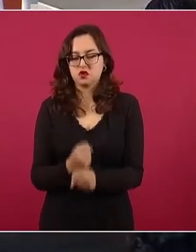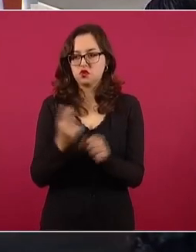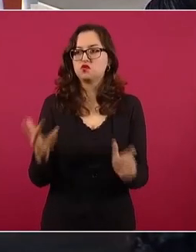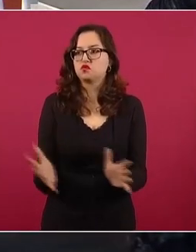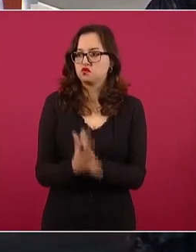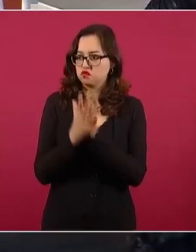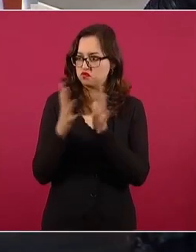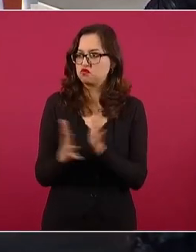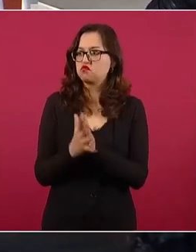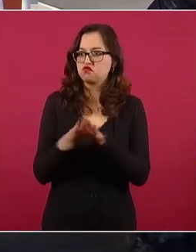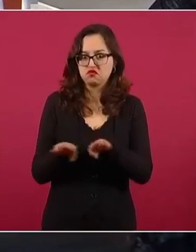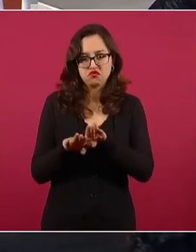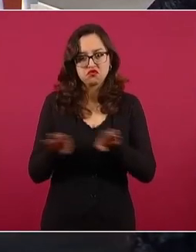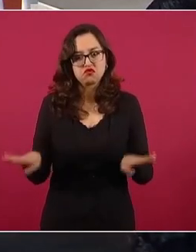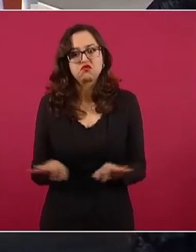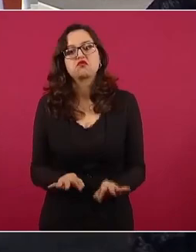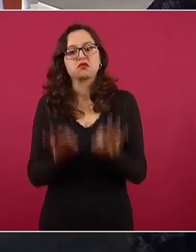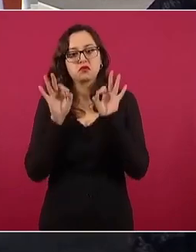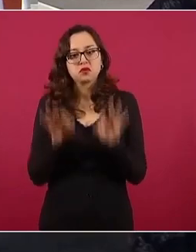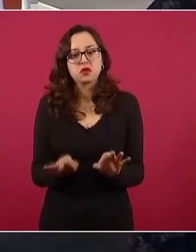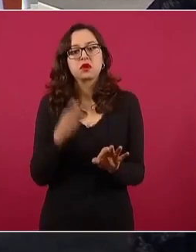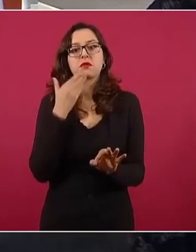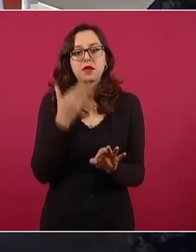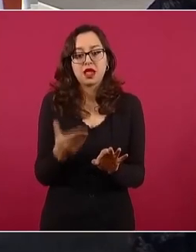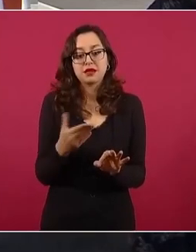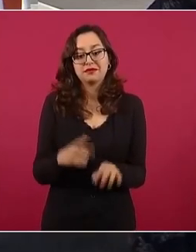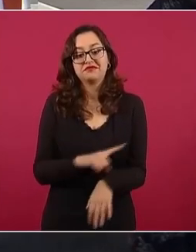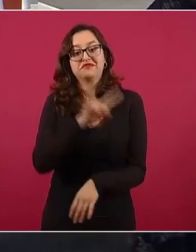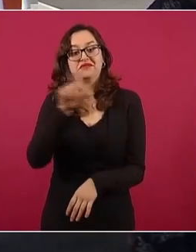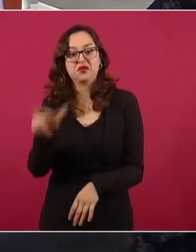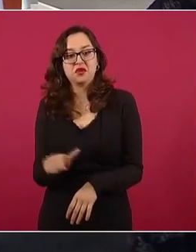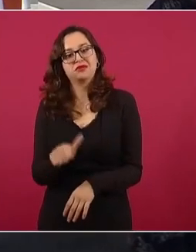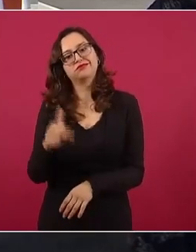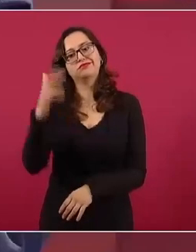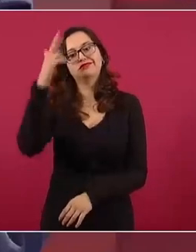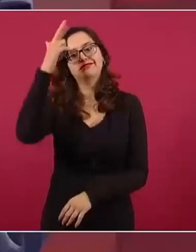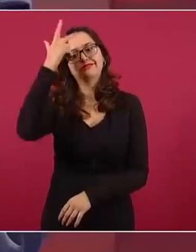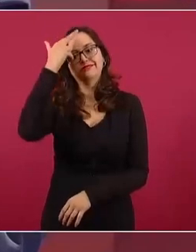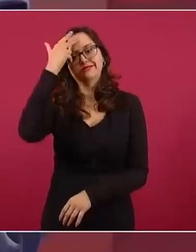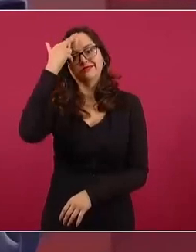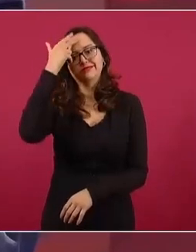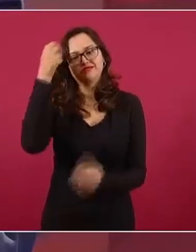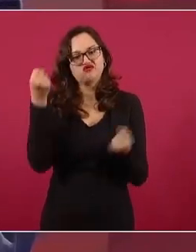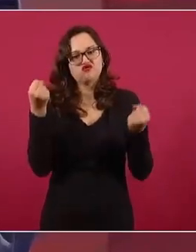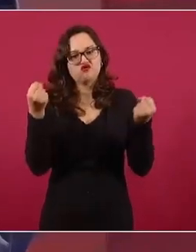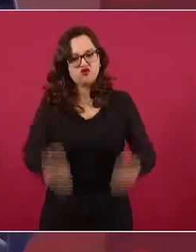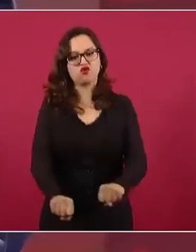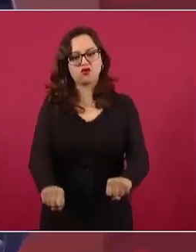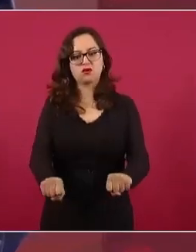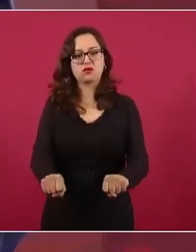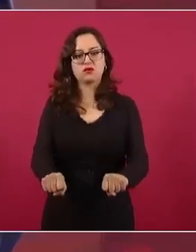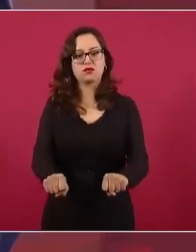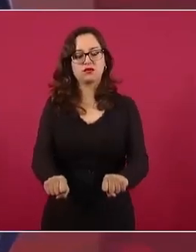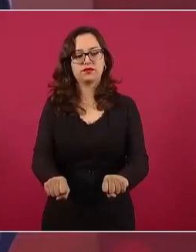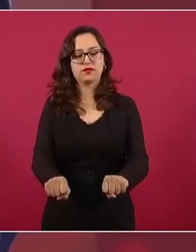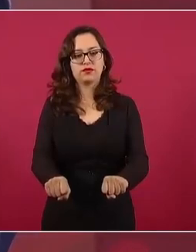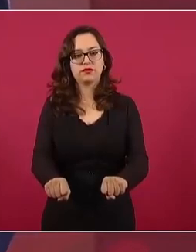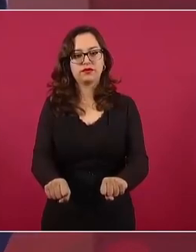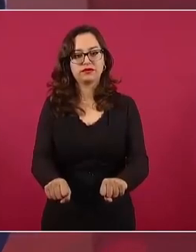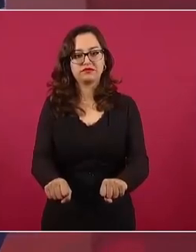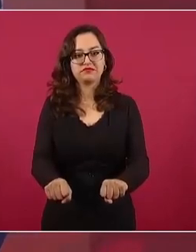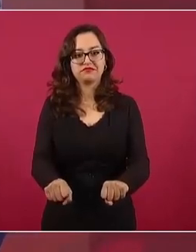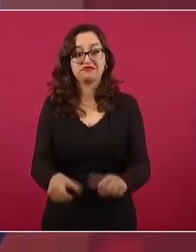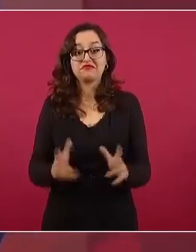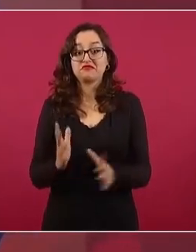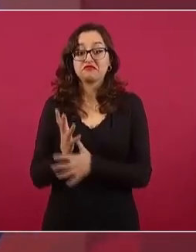que llega por la fuerza Porfirio, con la bandera de la no